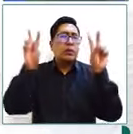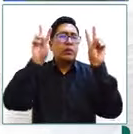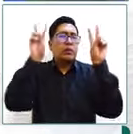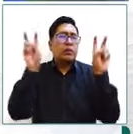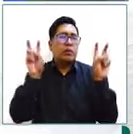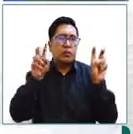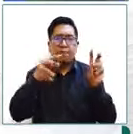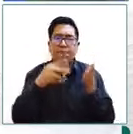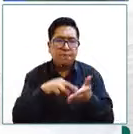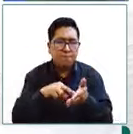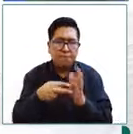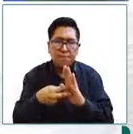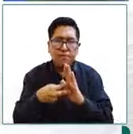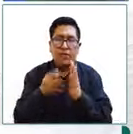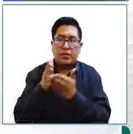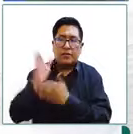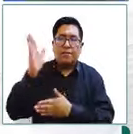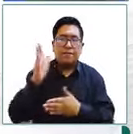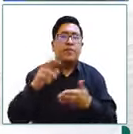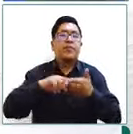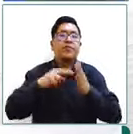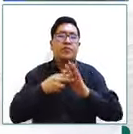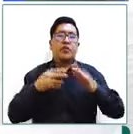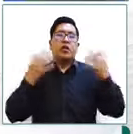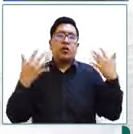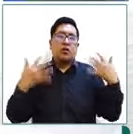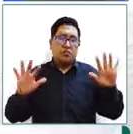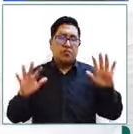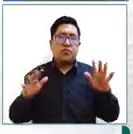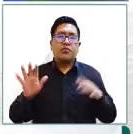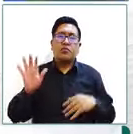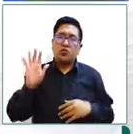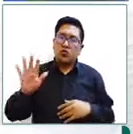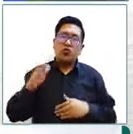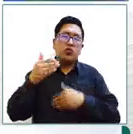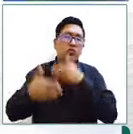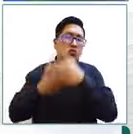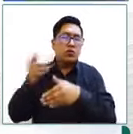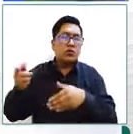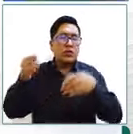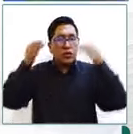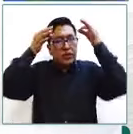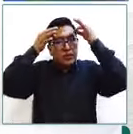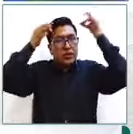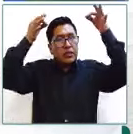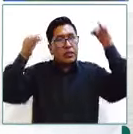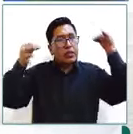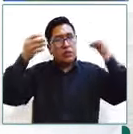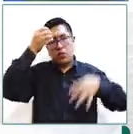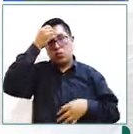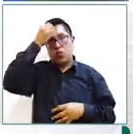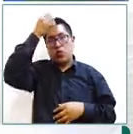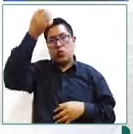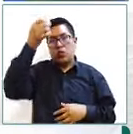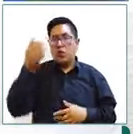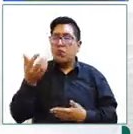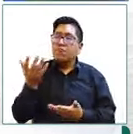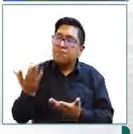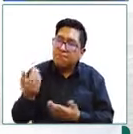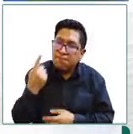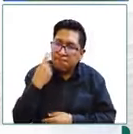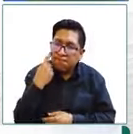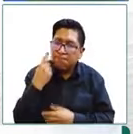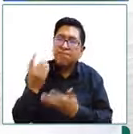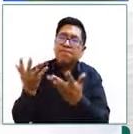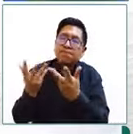además que se configura también en un elemento que hace a su interés superior es el que puedan opinar, ¿no?, entonces el que sean escuchados, que